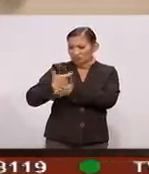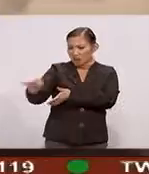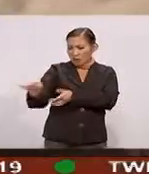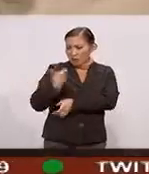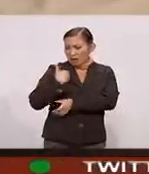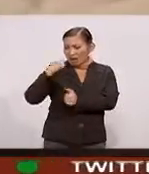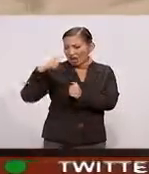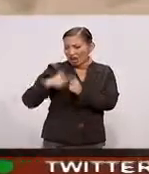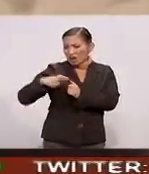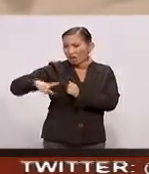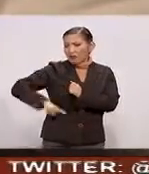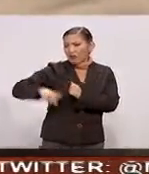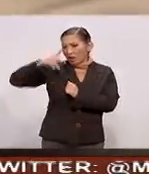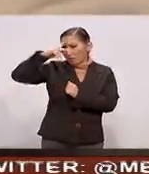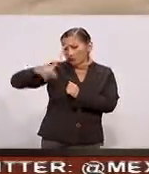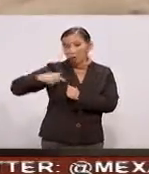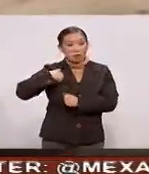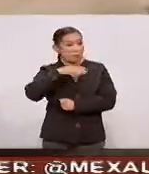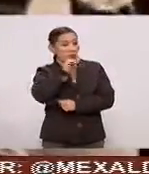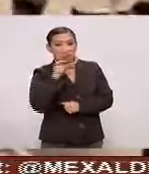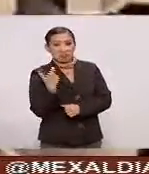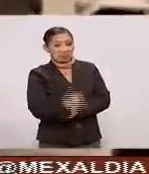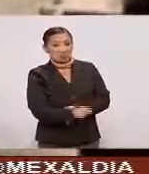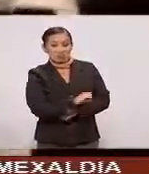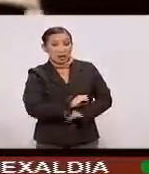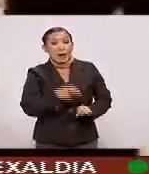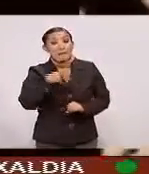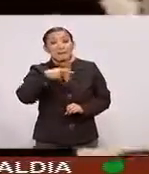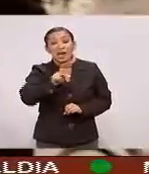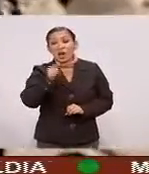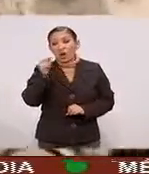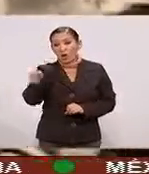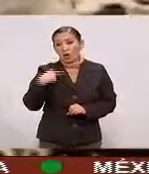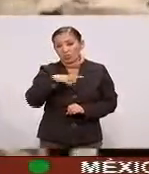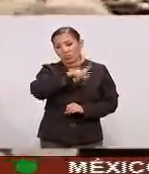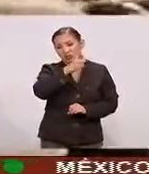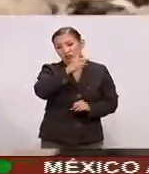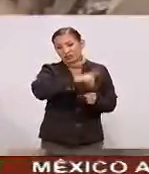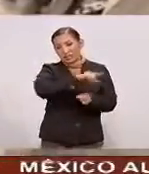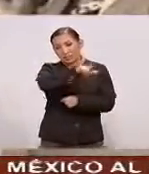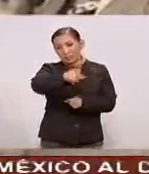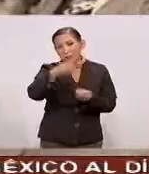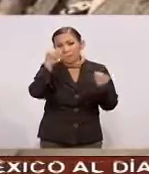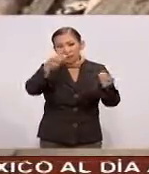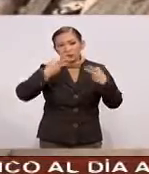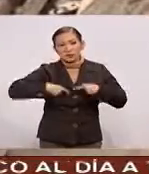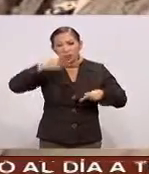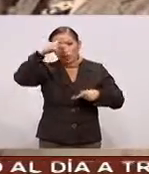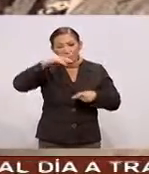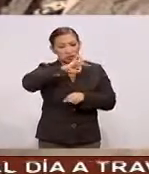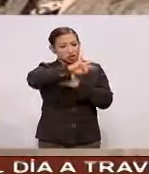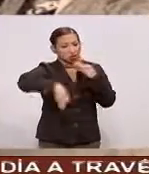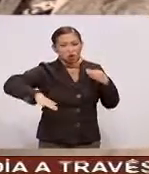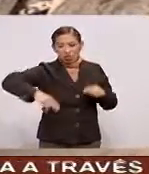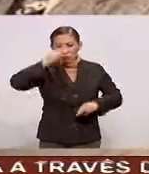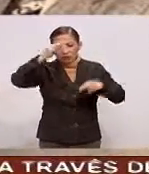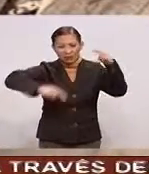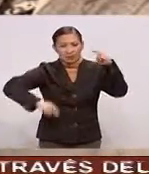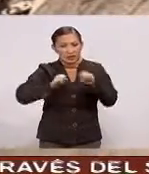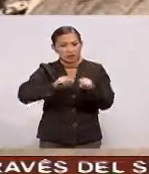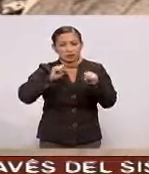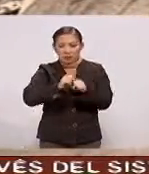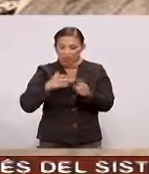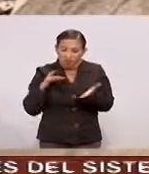indemnización Que el gobierno Mexicano No podía pagar Sin embargo Un par de días Después Miles de mexicanos De todas las clases Sociales